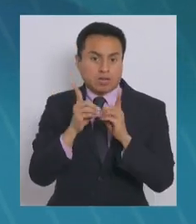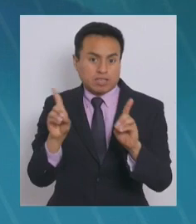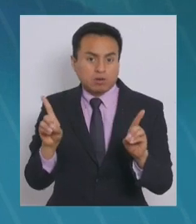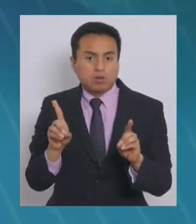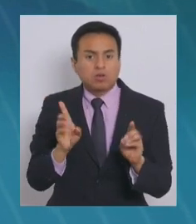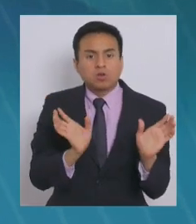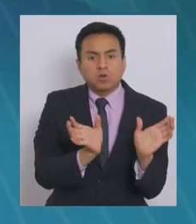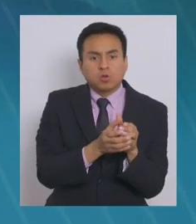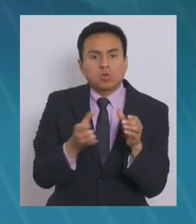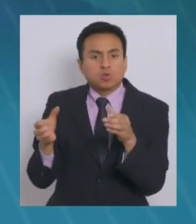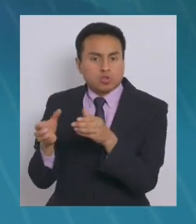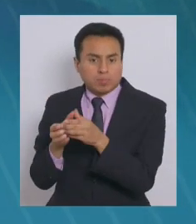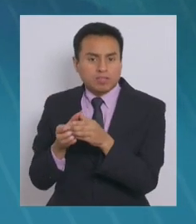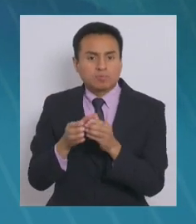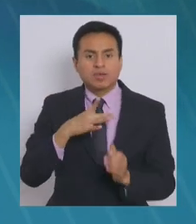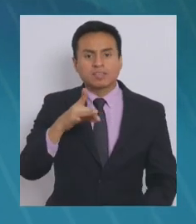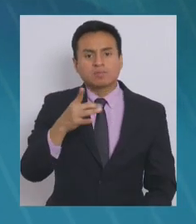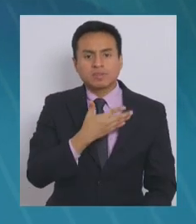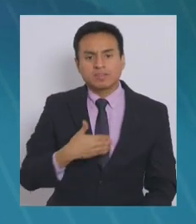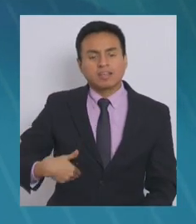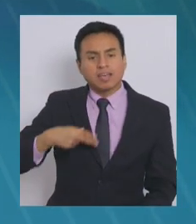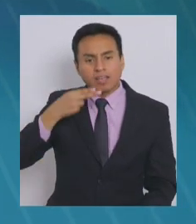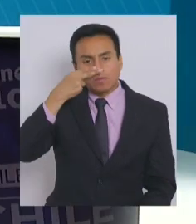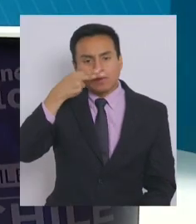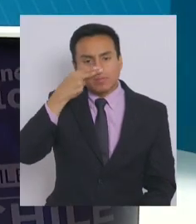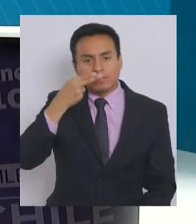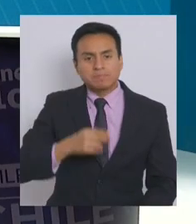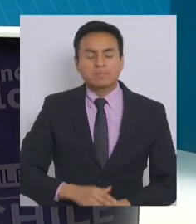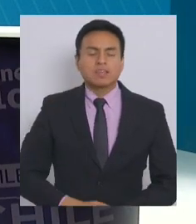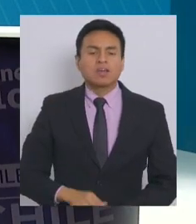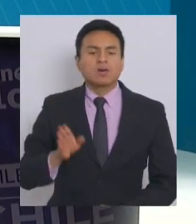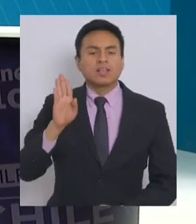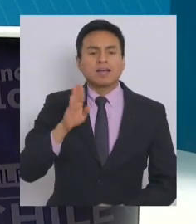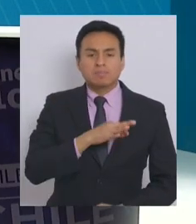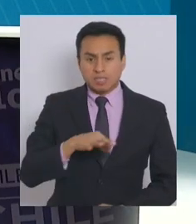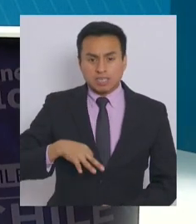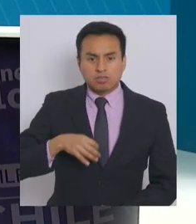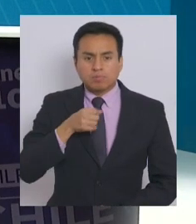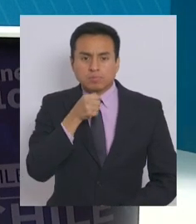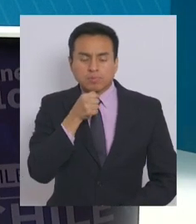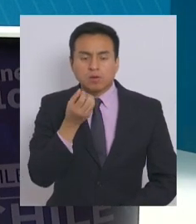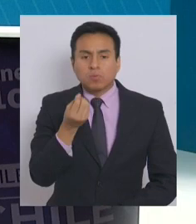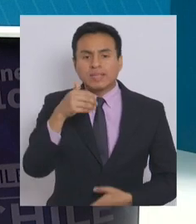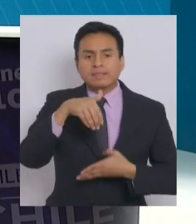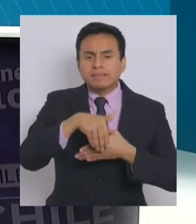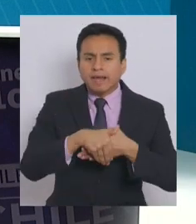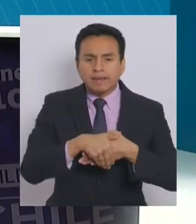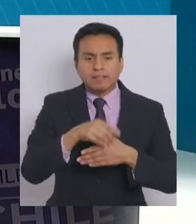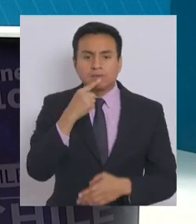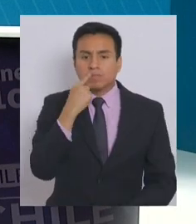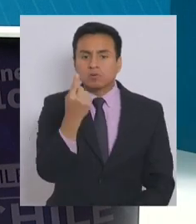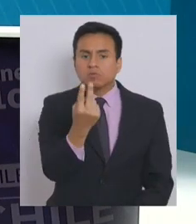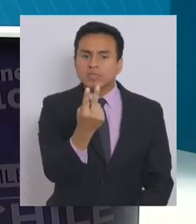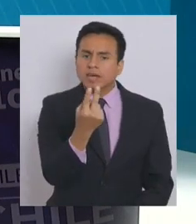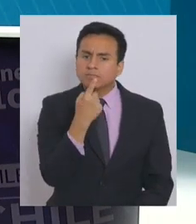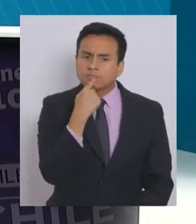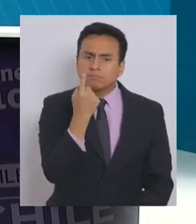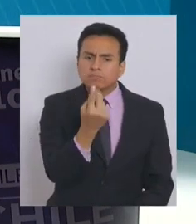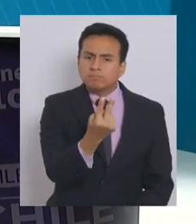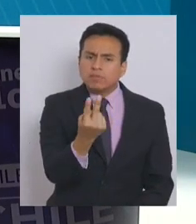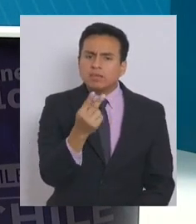pactos, van a estar en la elección presidencial de noviembre. Escuchábamos el balance de la autoridad. El ministro vocero de Gobierno, Jaime Avelolo. El ministro del Interior, Rodrigo Delgado. 13 horas con